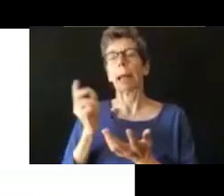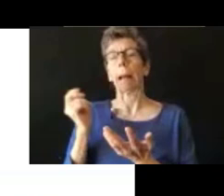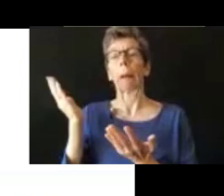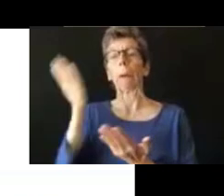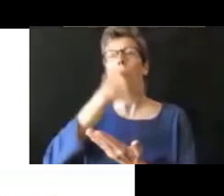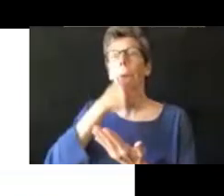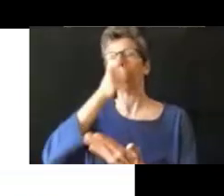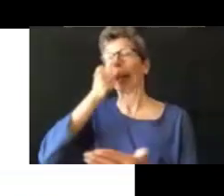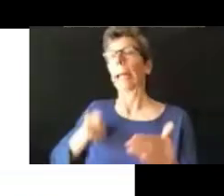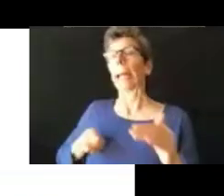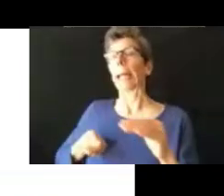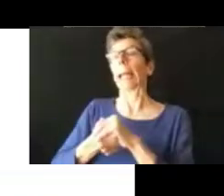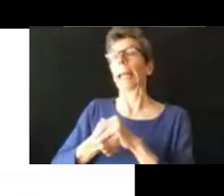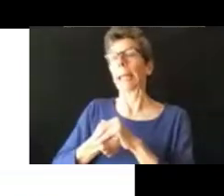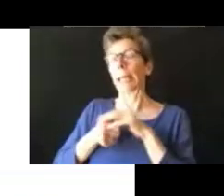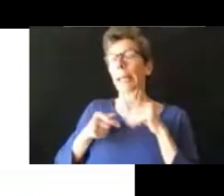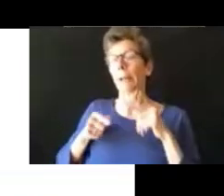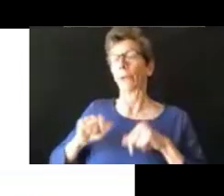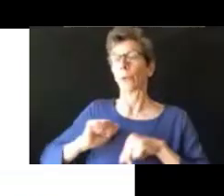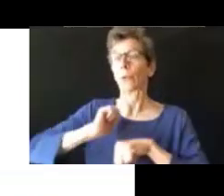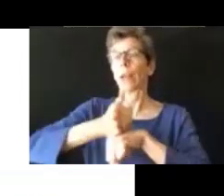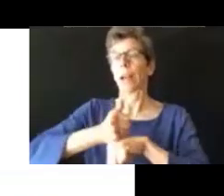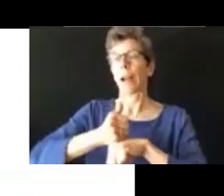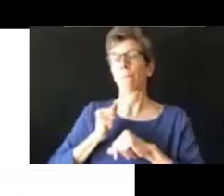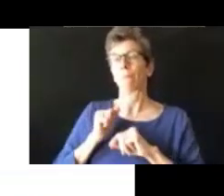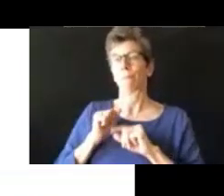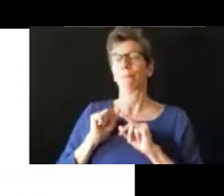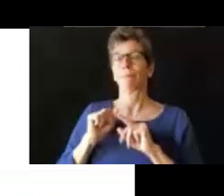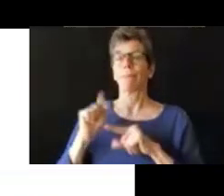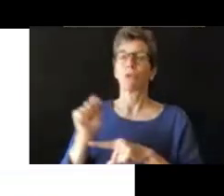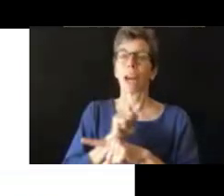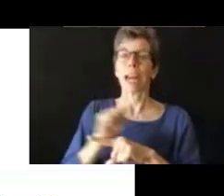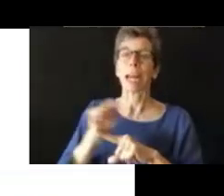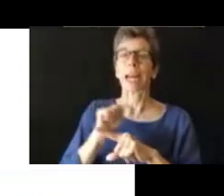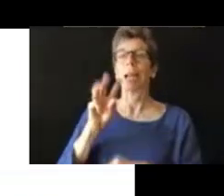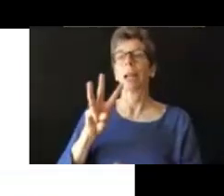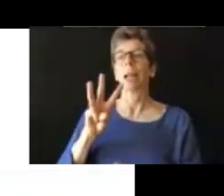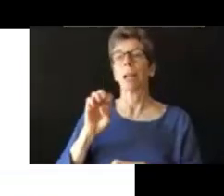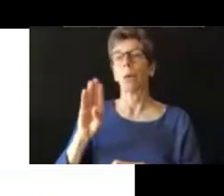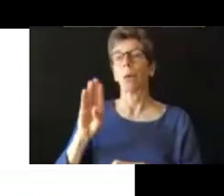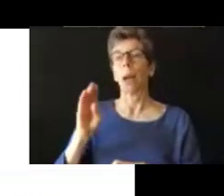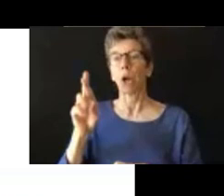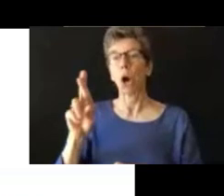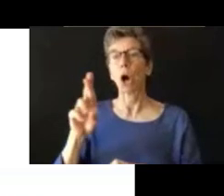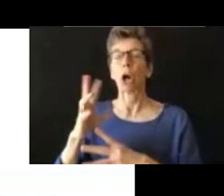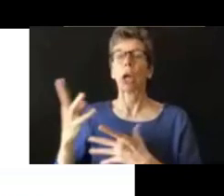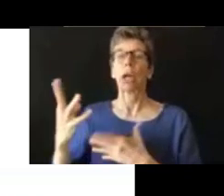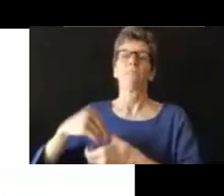bastidores de todo este webinario. Él está dando mucha asistencia tecnológica. Muchas gracias, Daniel.